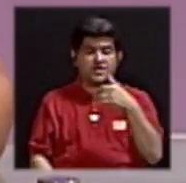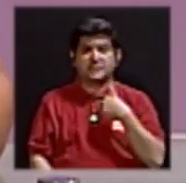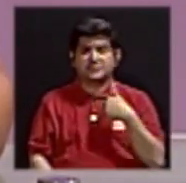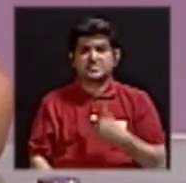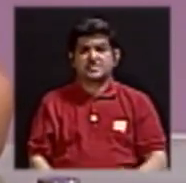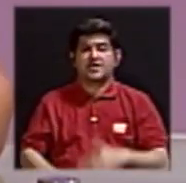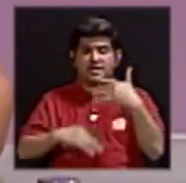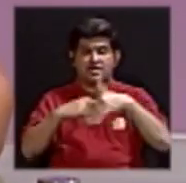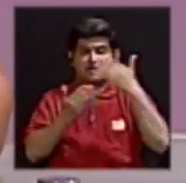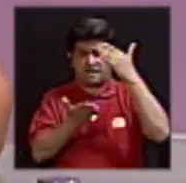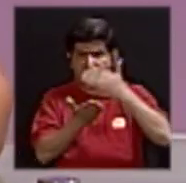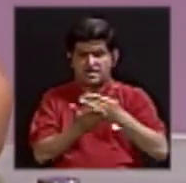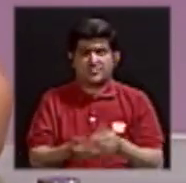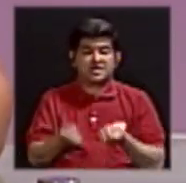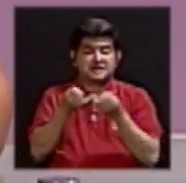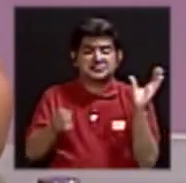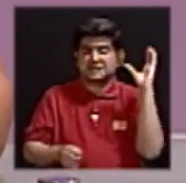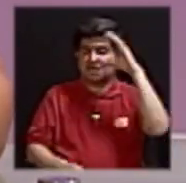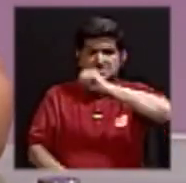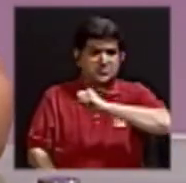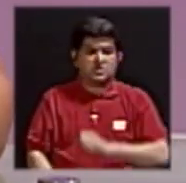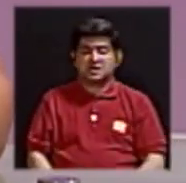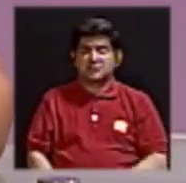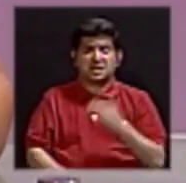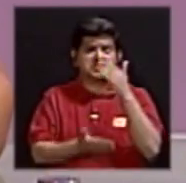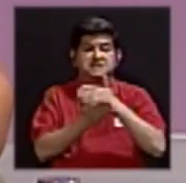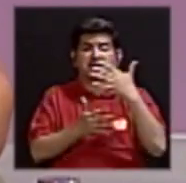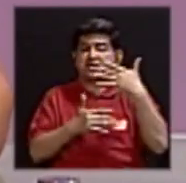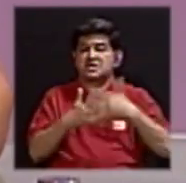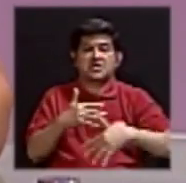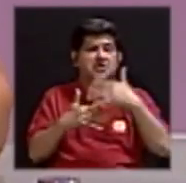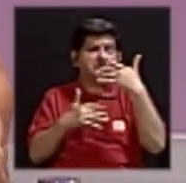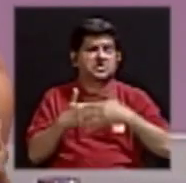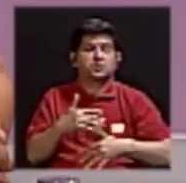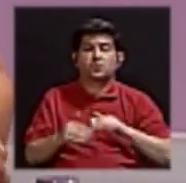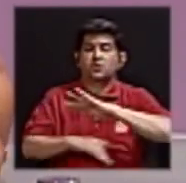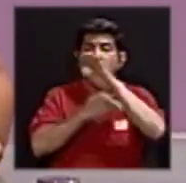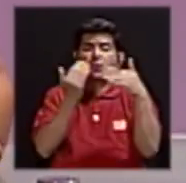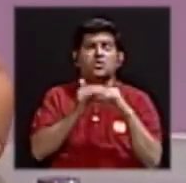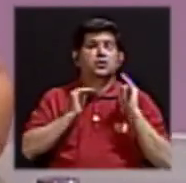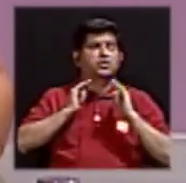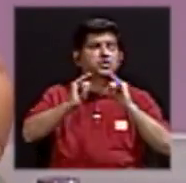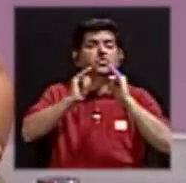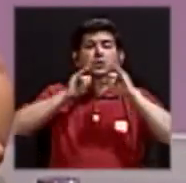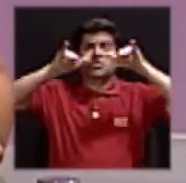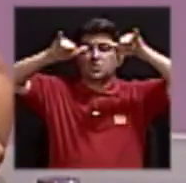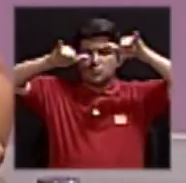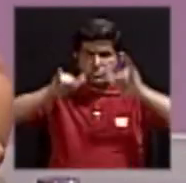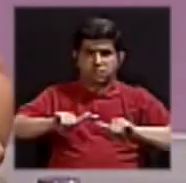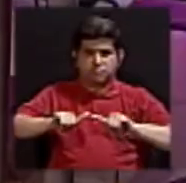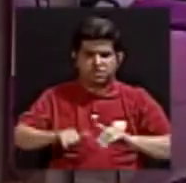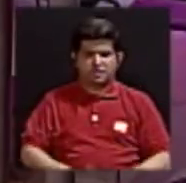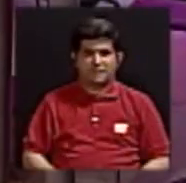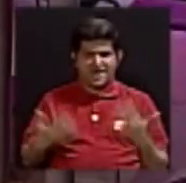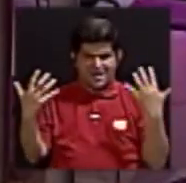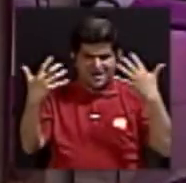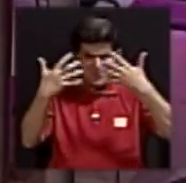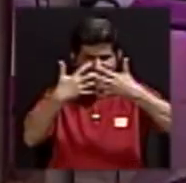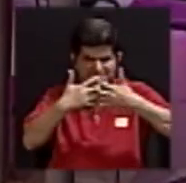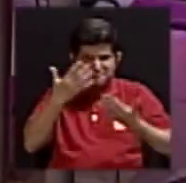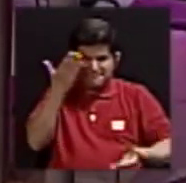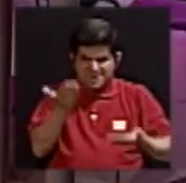la menopausia sin inclusive darse cuenta. Dejaron de menstruar y probablemente todo sigue igual de estable. Hay una combinación